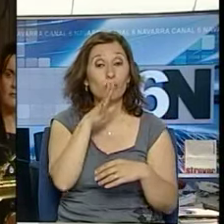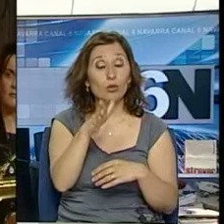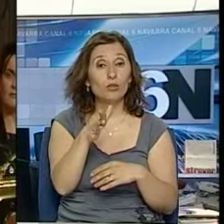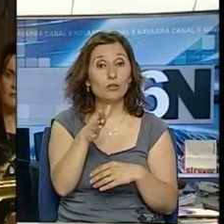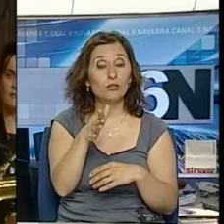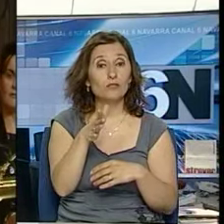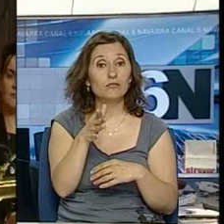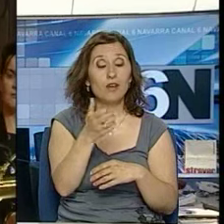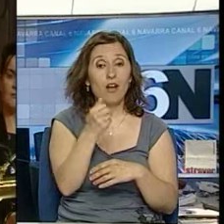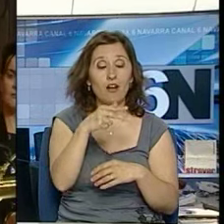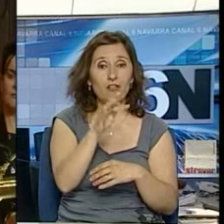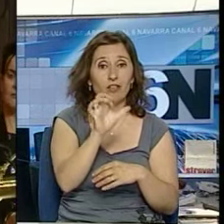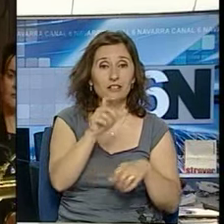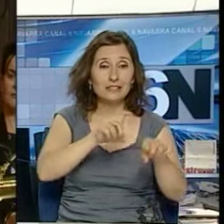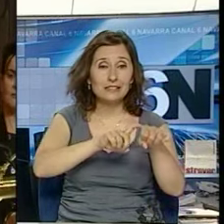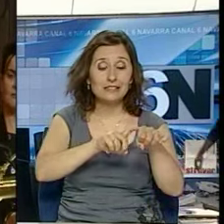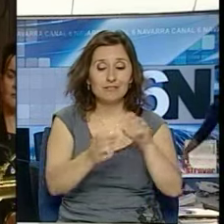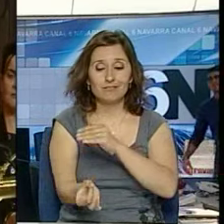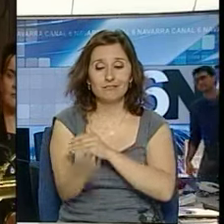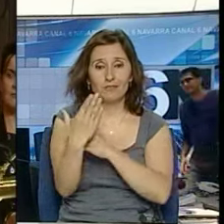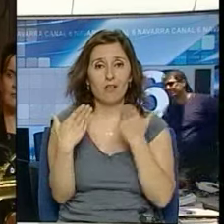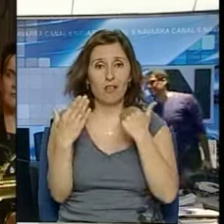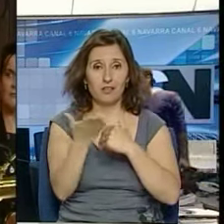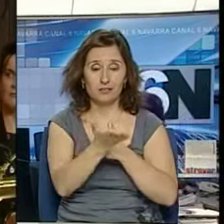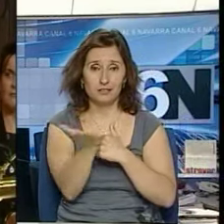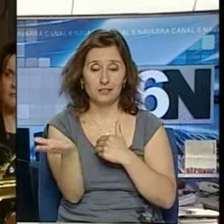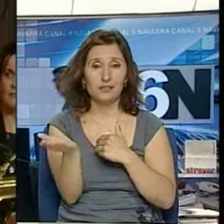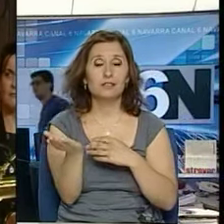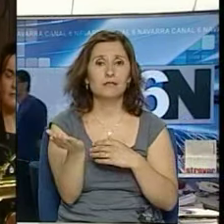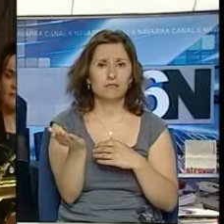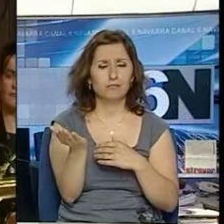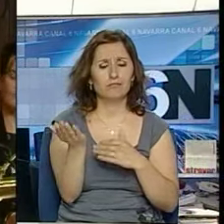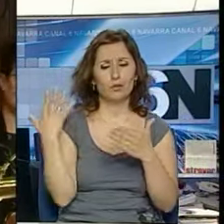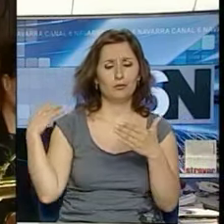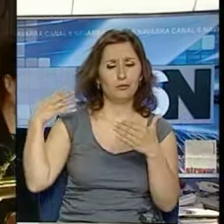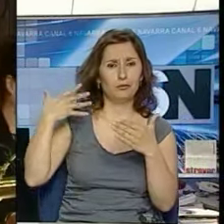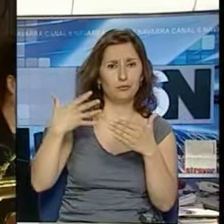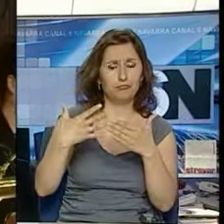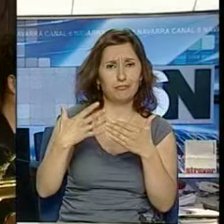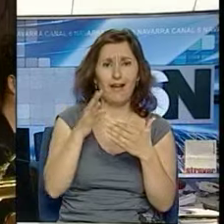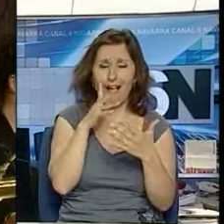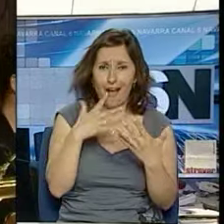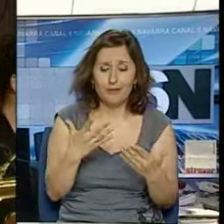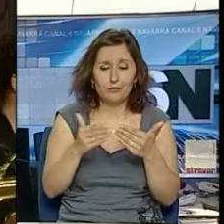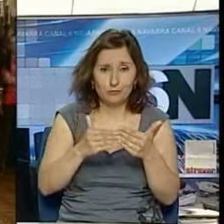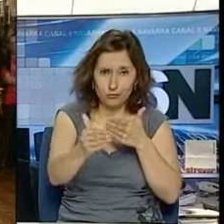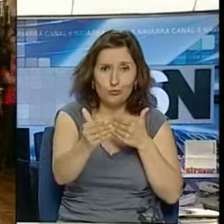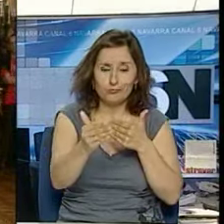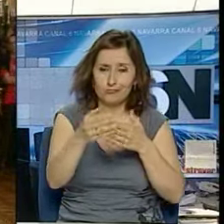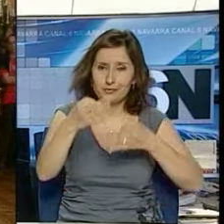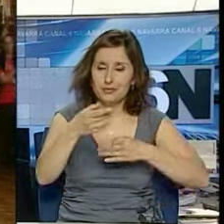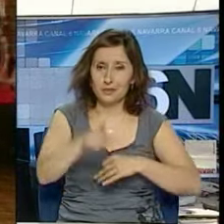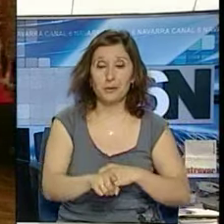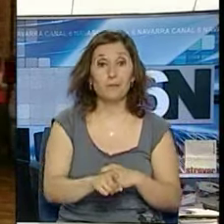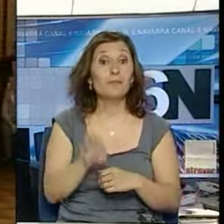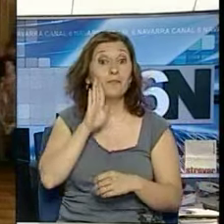esencia de cuanto Anfas ha sido. Esto hoy en día y estoy seguro va a seguir siendo en el futuro. De este